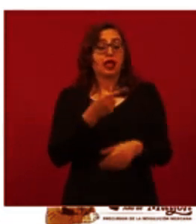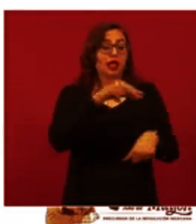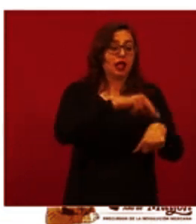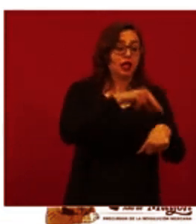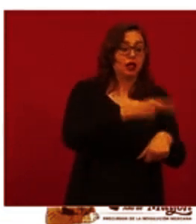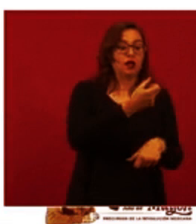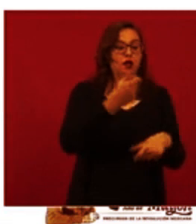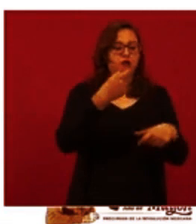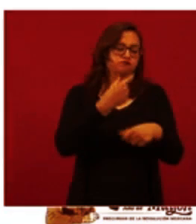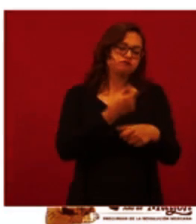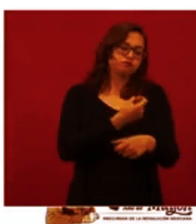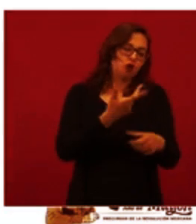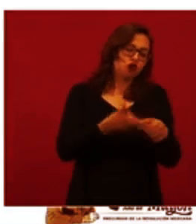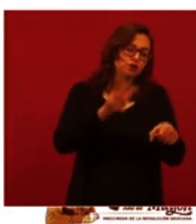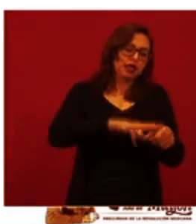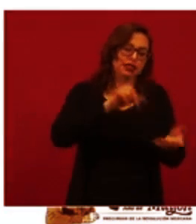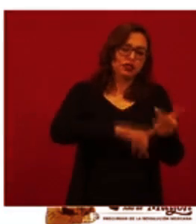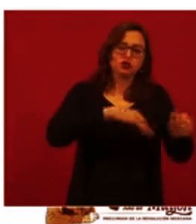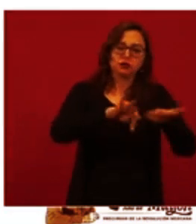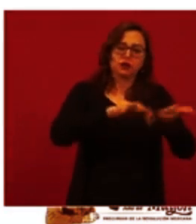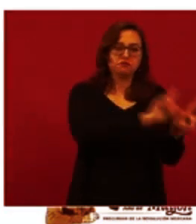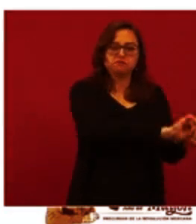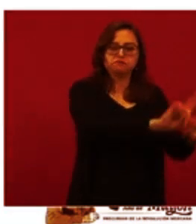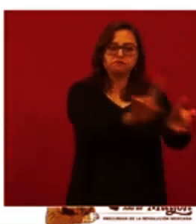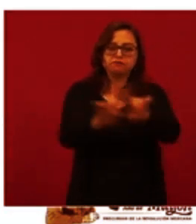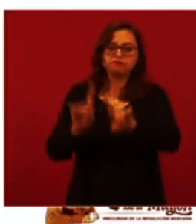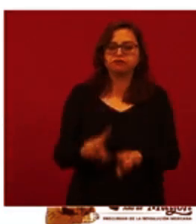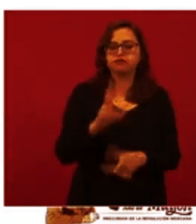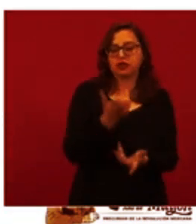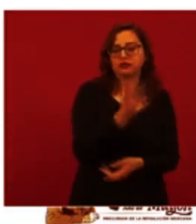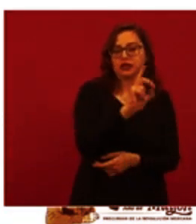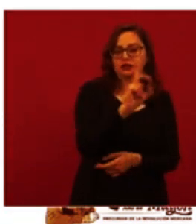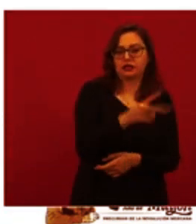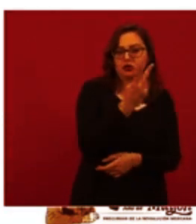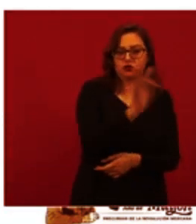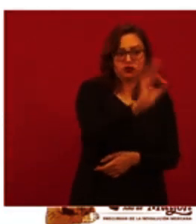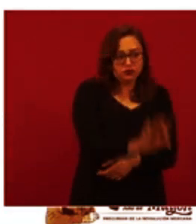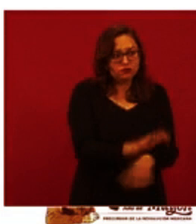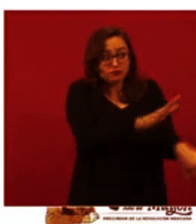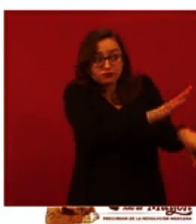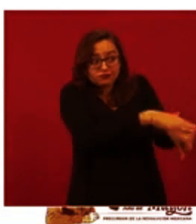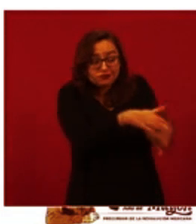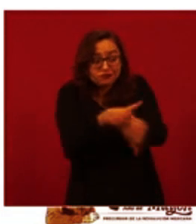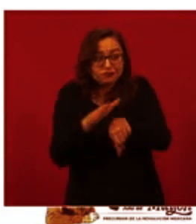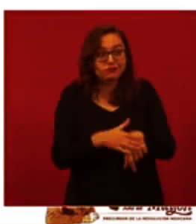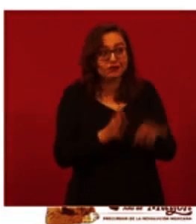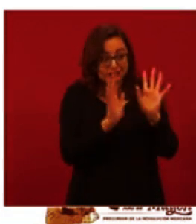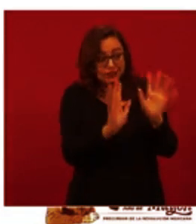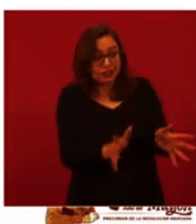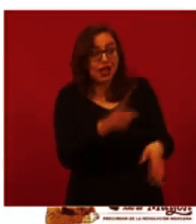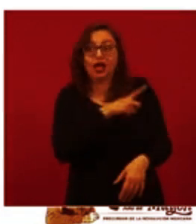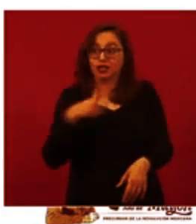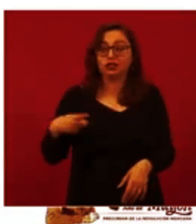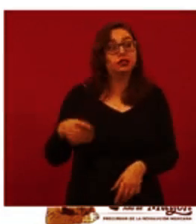32%, hacemos un llamado a nuestros colegas del sector salud a que acudan ya por su refuerzo. Recuerden que lo abrimos